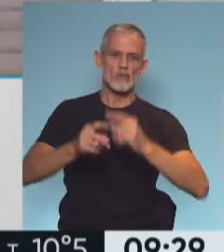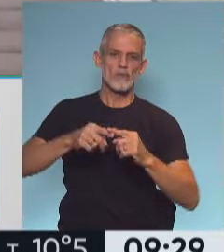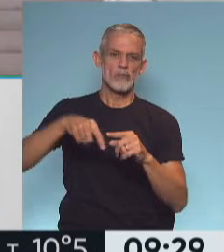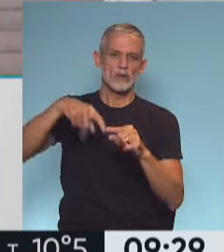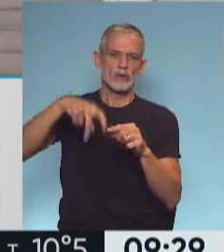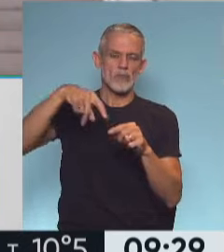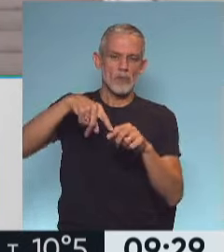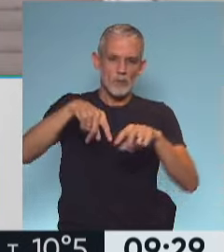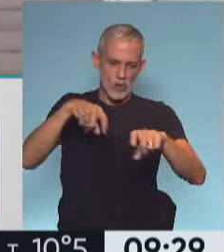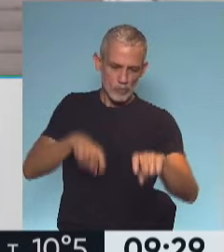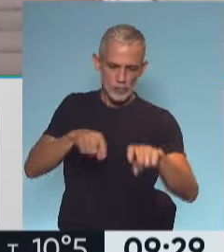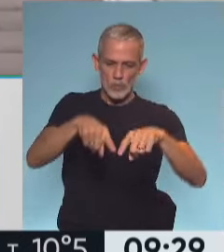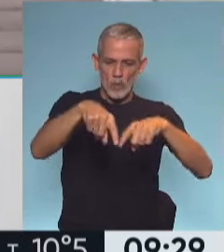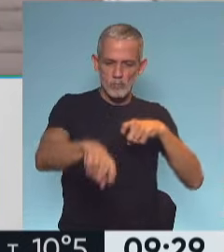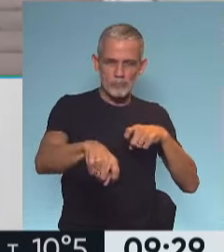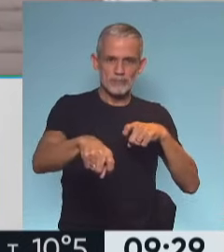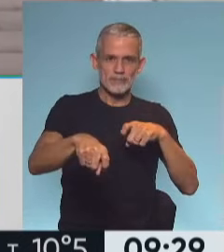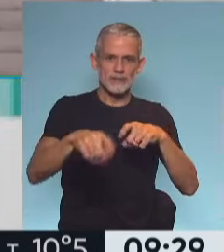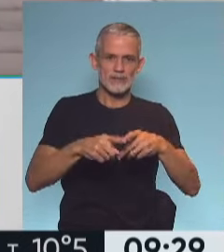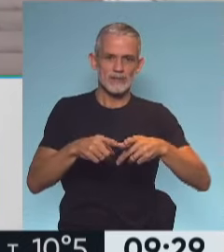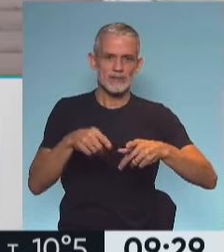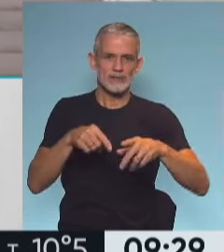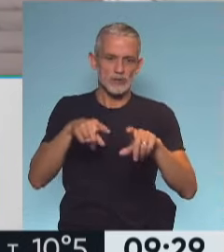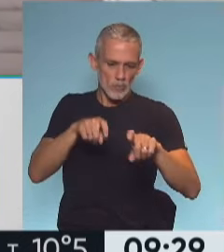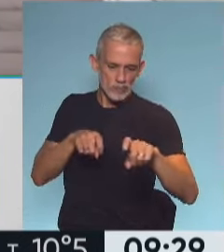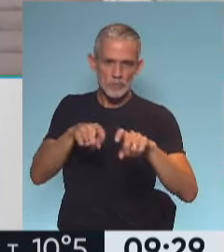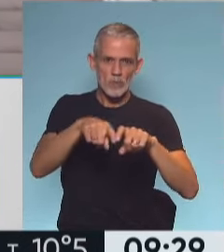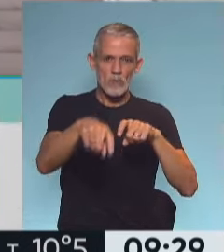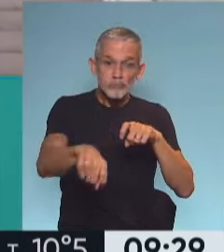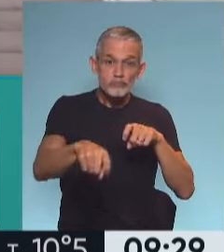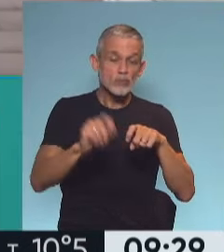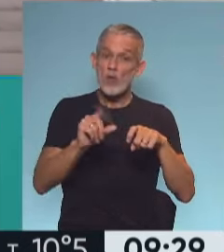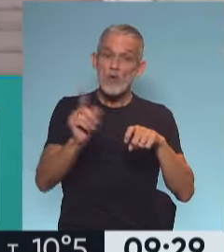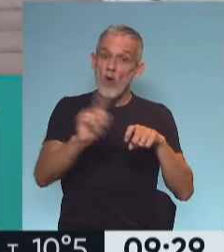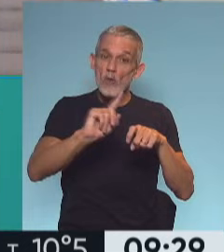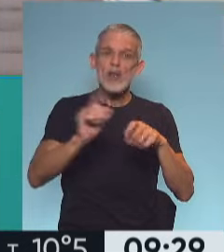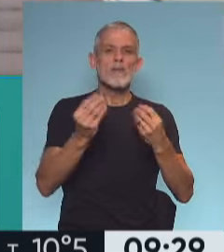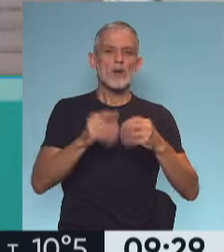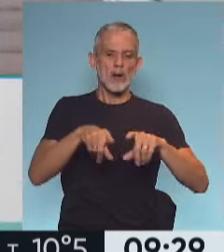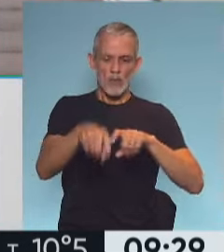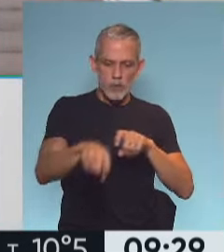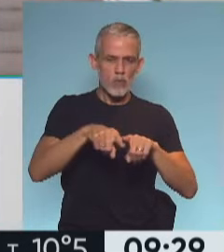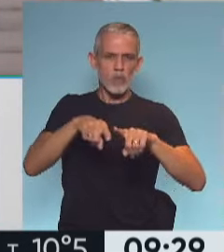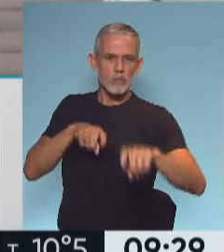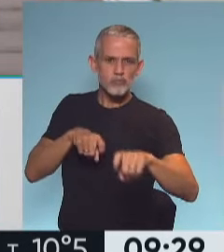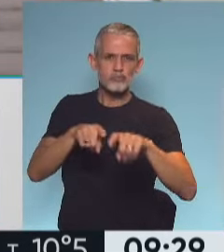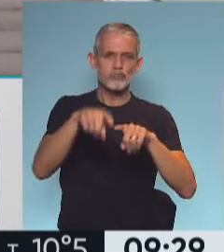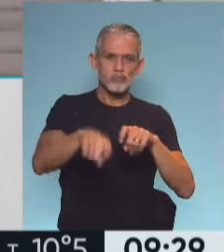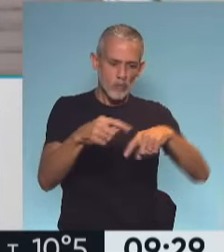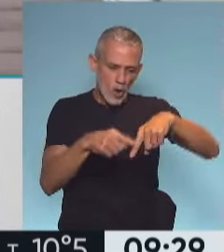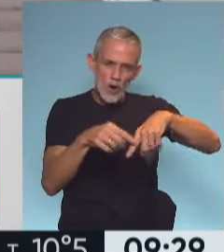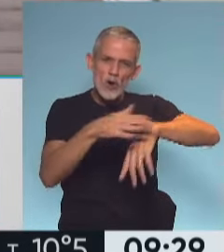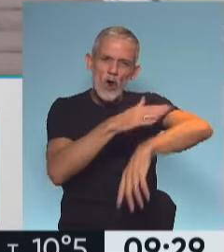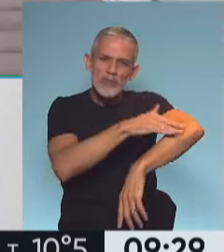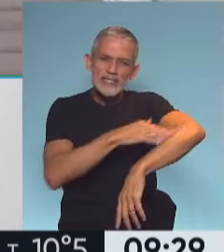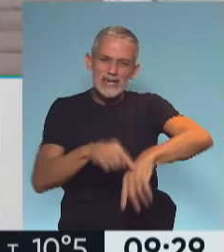ahí lo arreglé si el psoas está saludable que la cintura no va a doler es porque la estocada tiene la rodilla detrás de la cadera